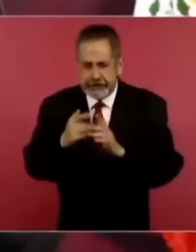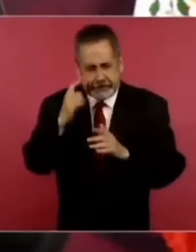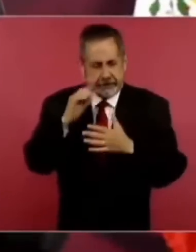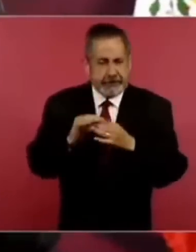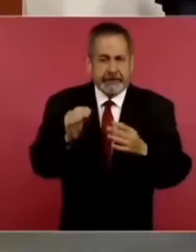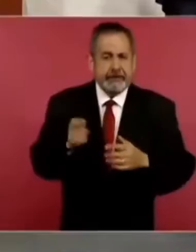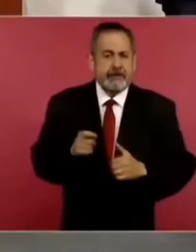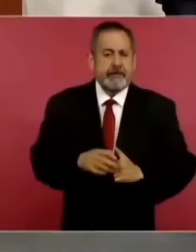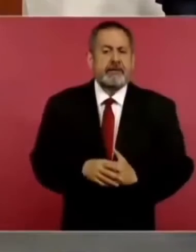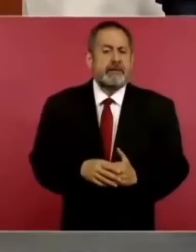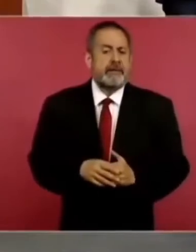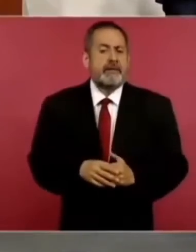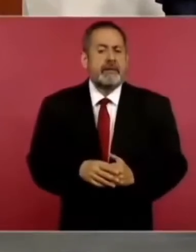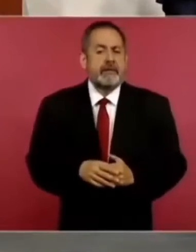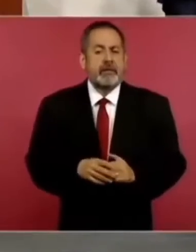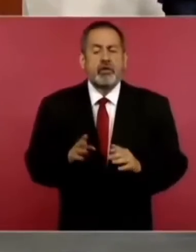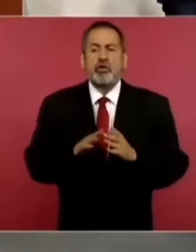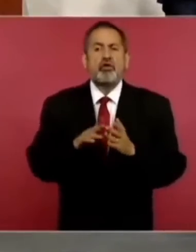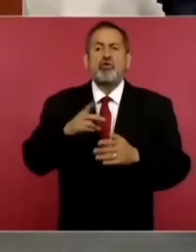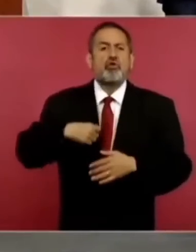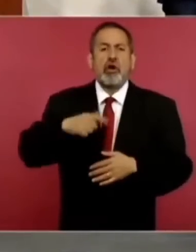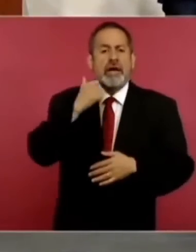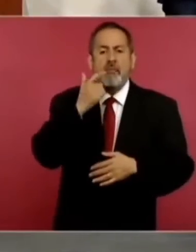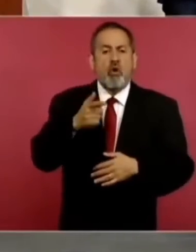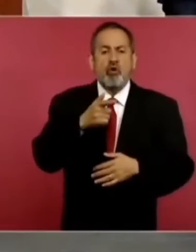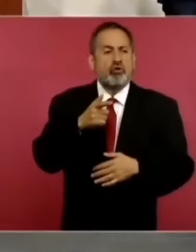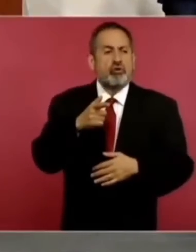porque no queremos